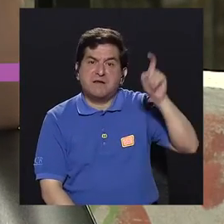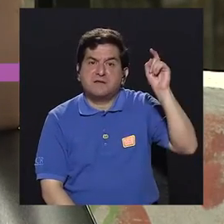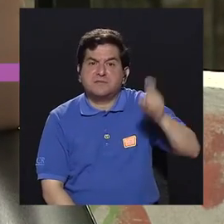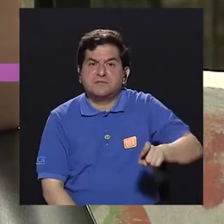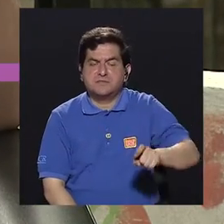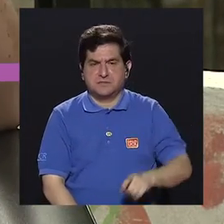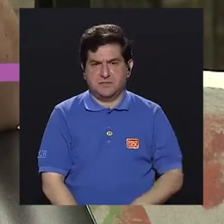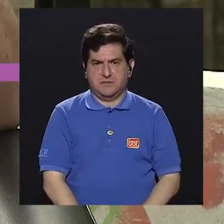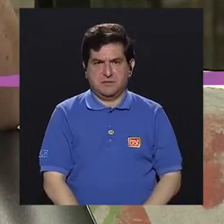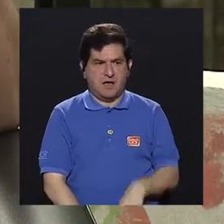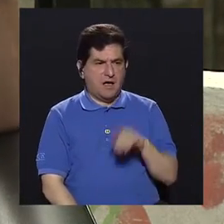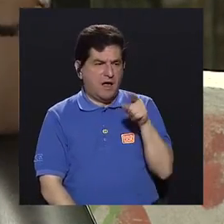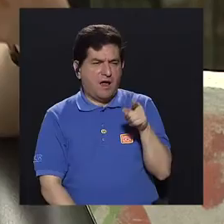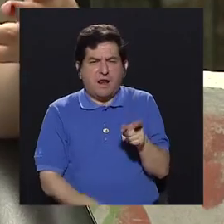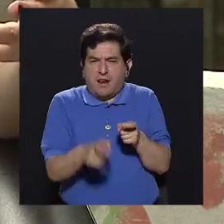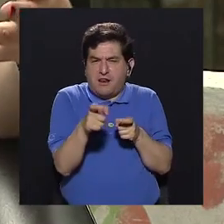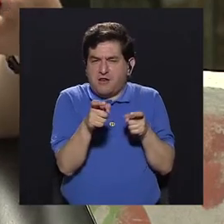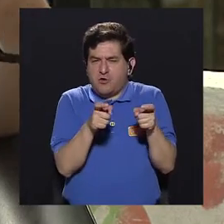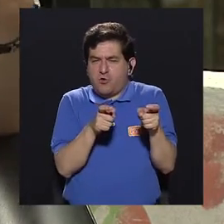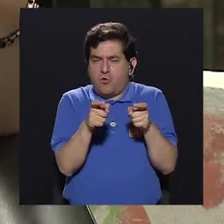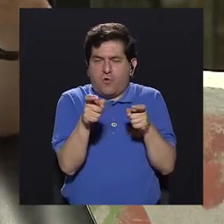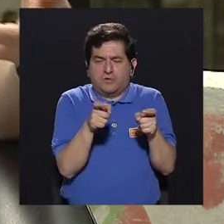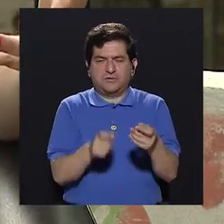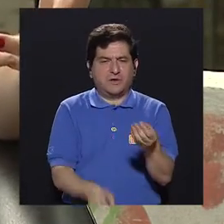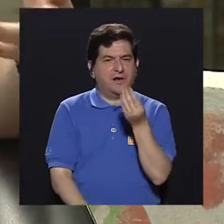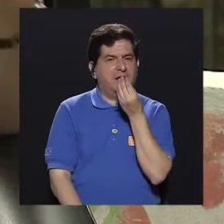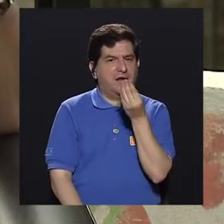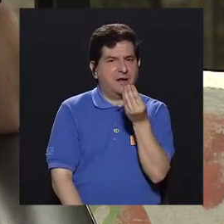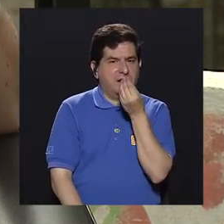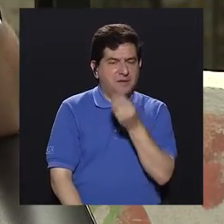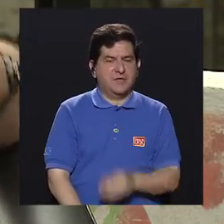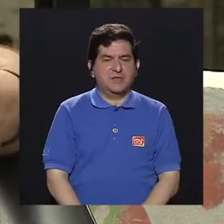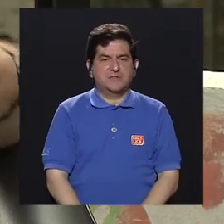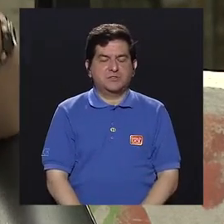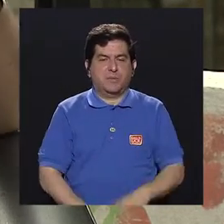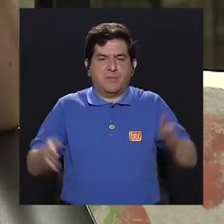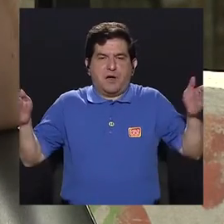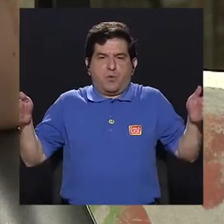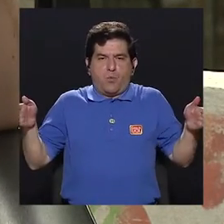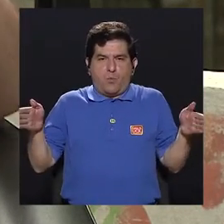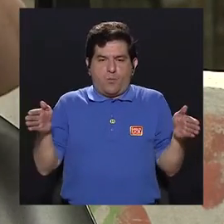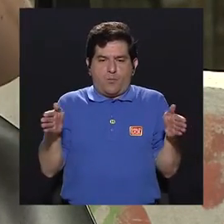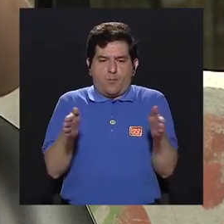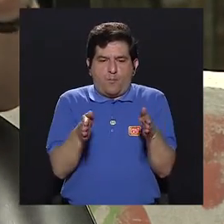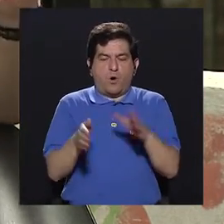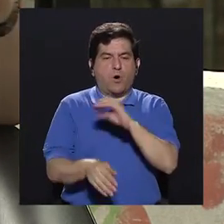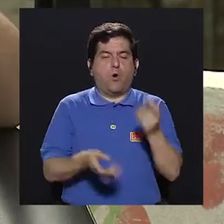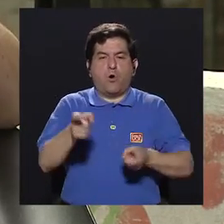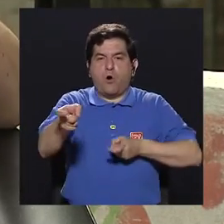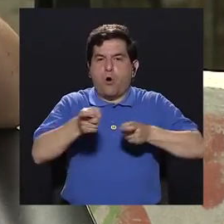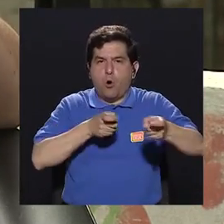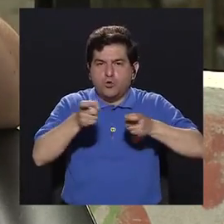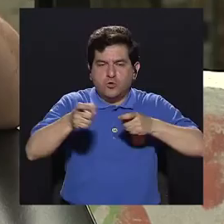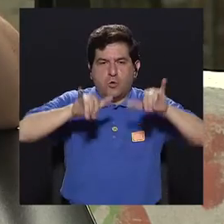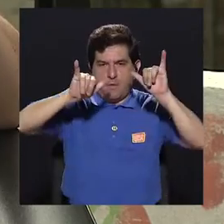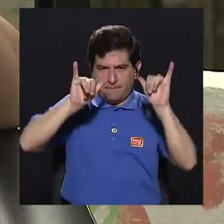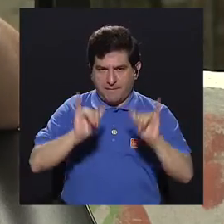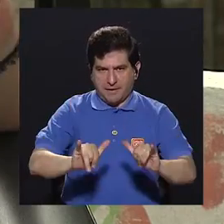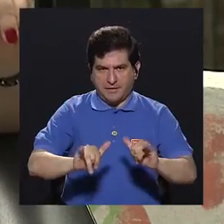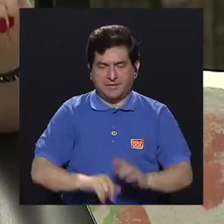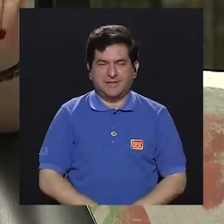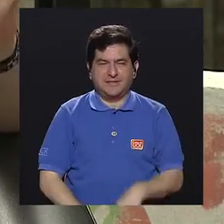moderar la alimentación para poder reducir su peso o para poder controlarlo,